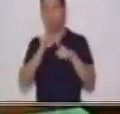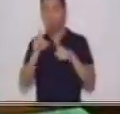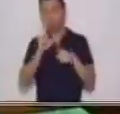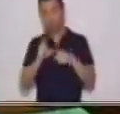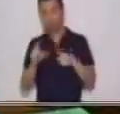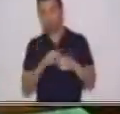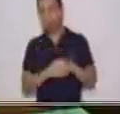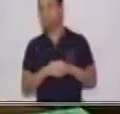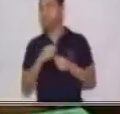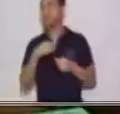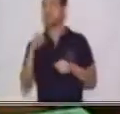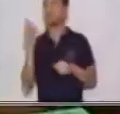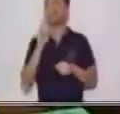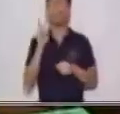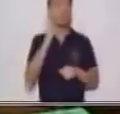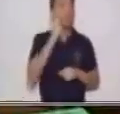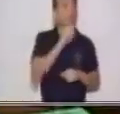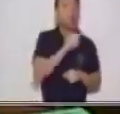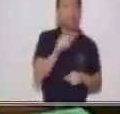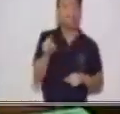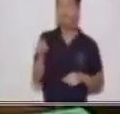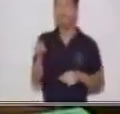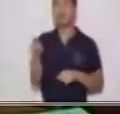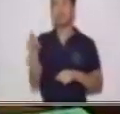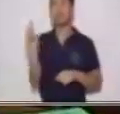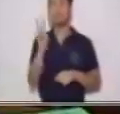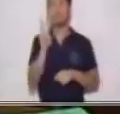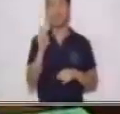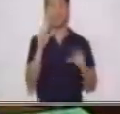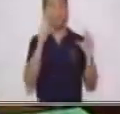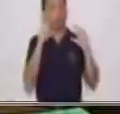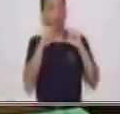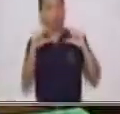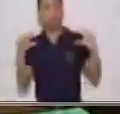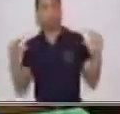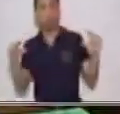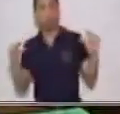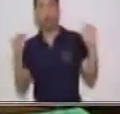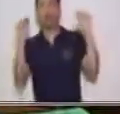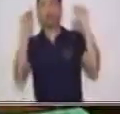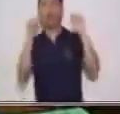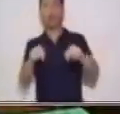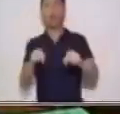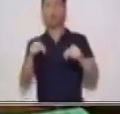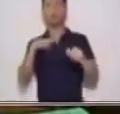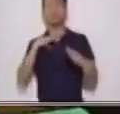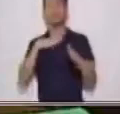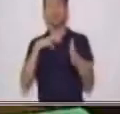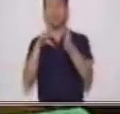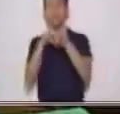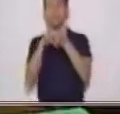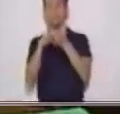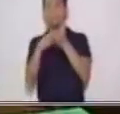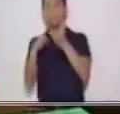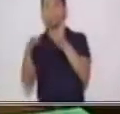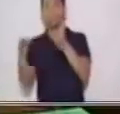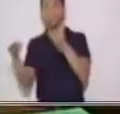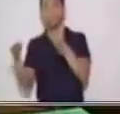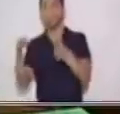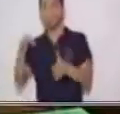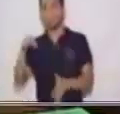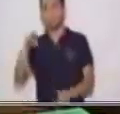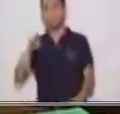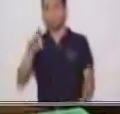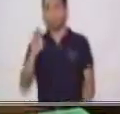¿dónde vamos a encontrar el verbo? El verbo lo vamos a encontrar en el predicado. ¿Ves dónde está la